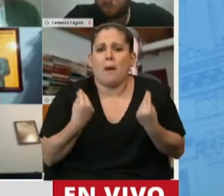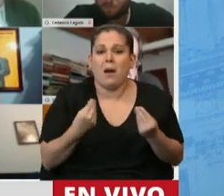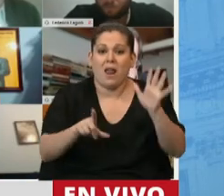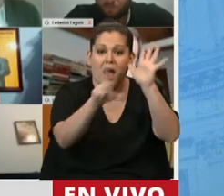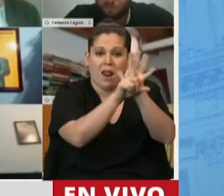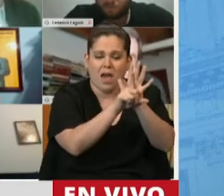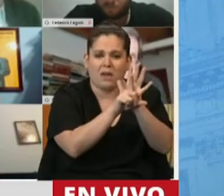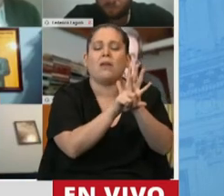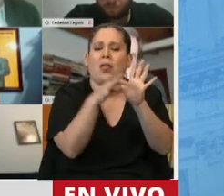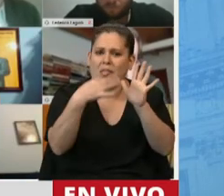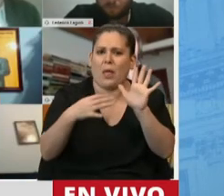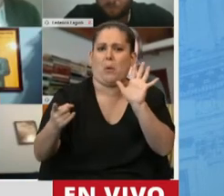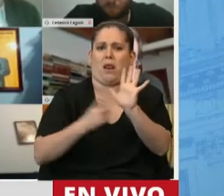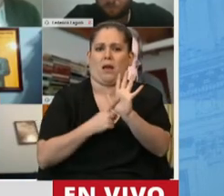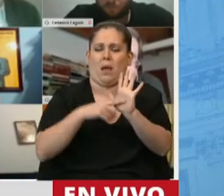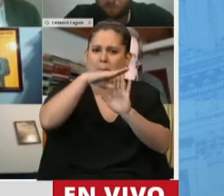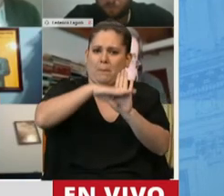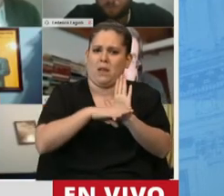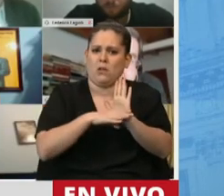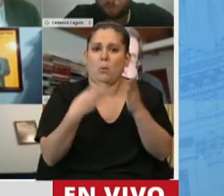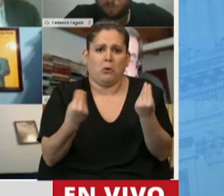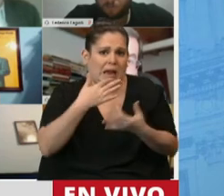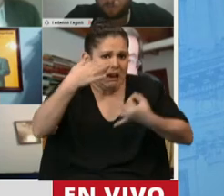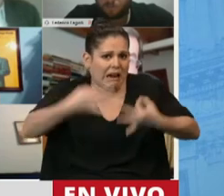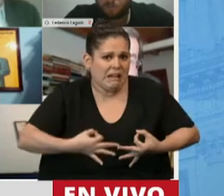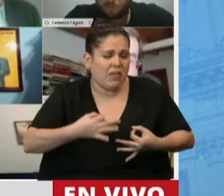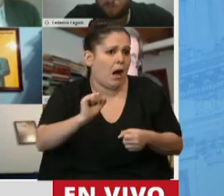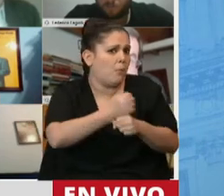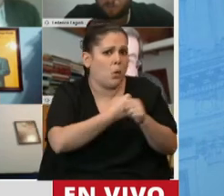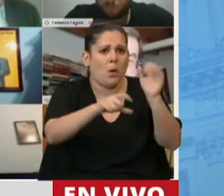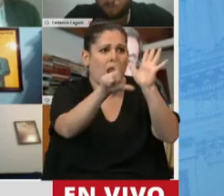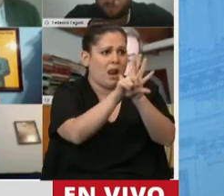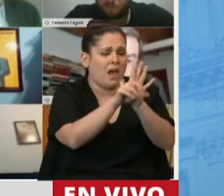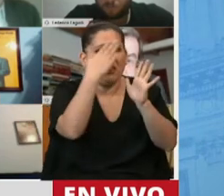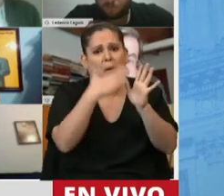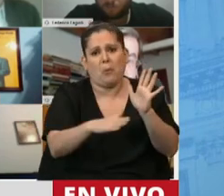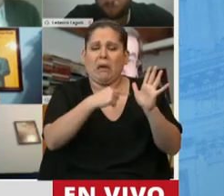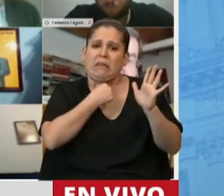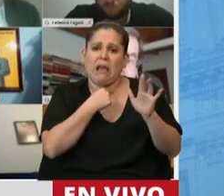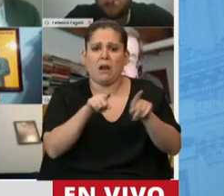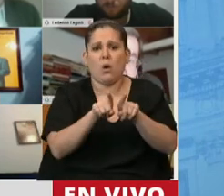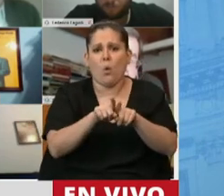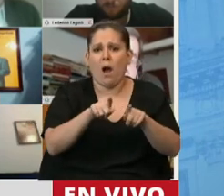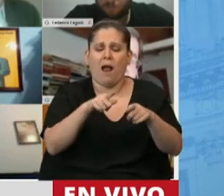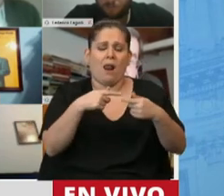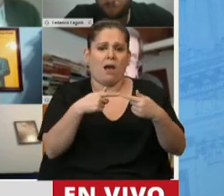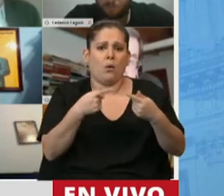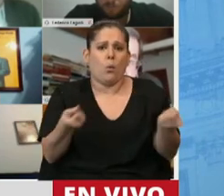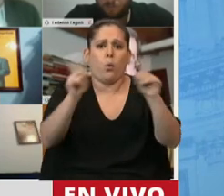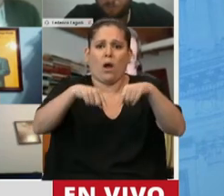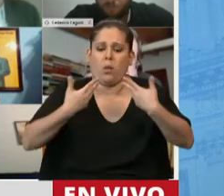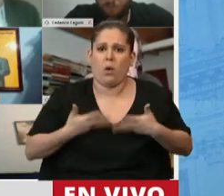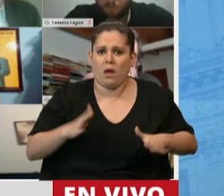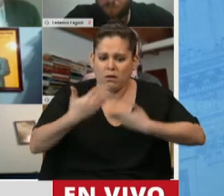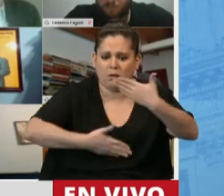en práctica, porque si no, no cabe en ninguna cabeza pensar en una flexibilización y en una apertura si no cuidamos